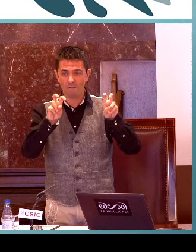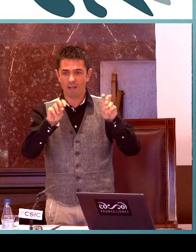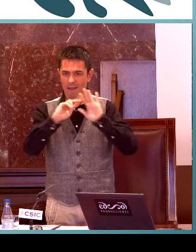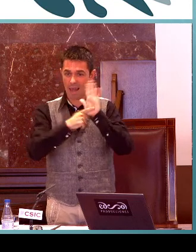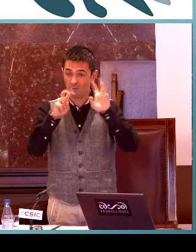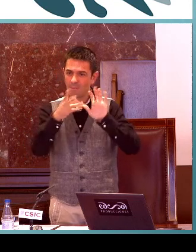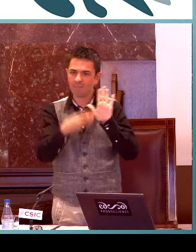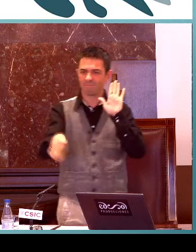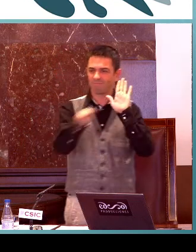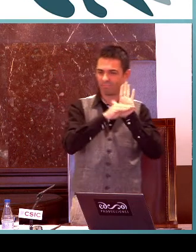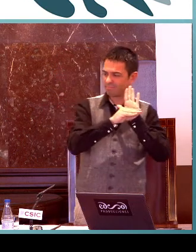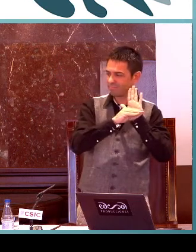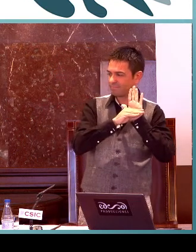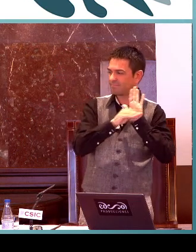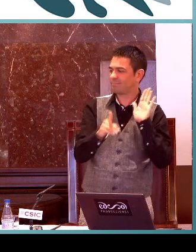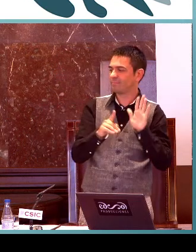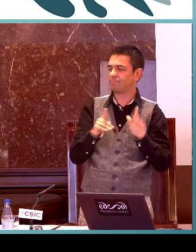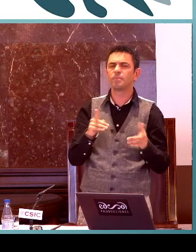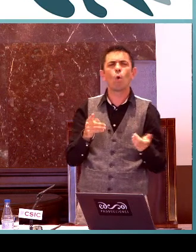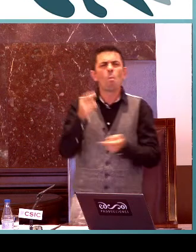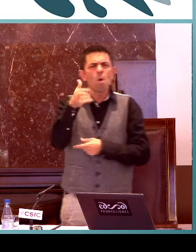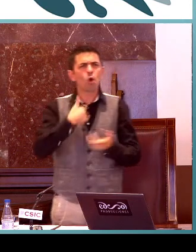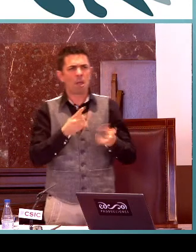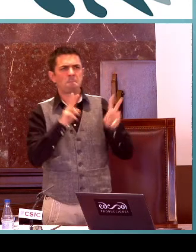competencia que es nueva, que la incluye la ley,